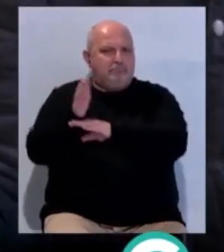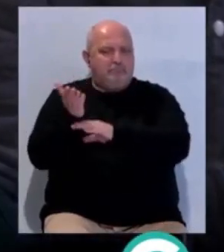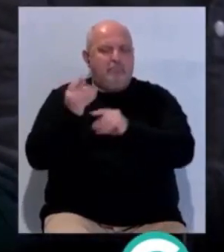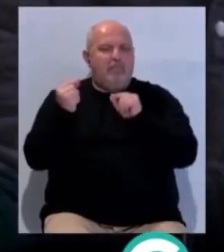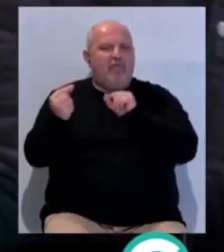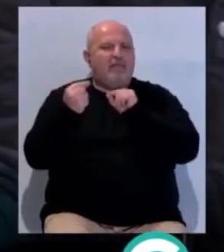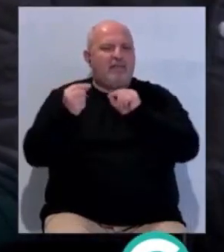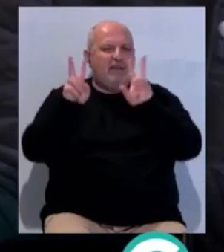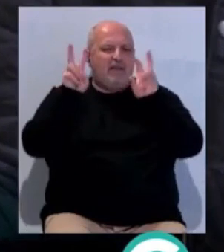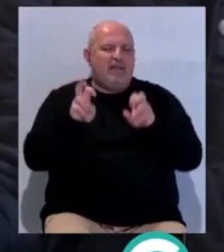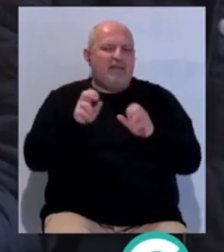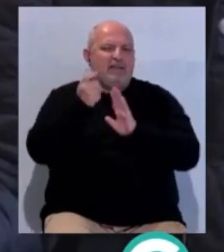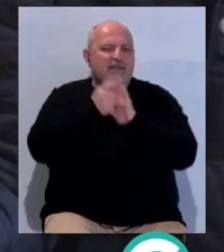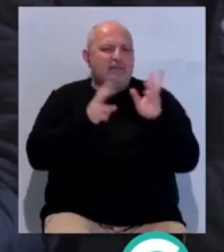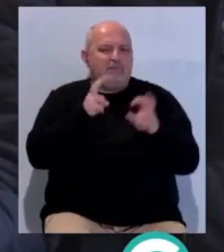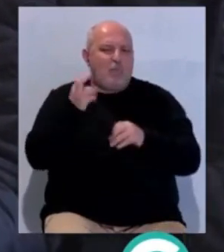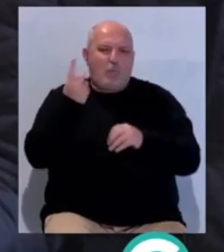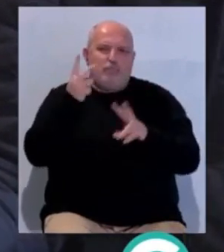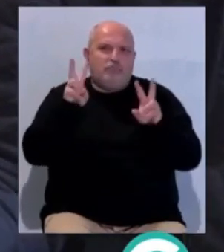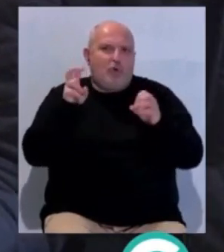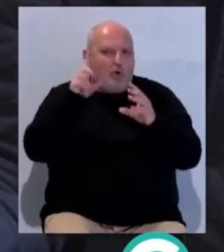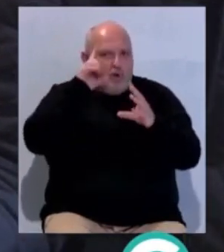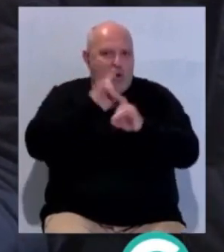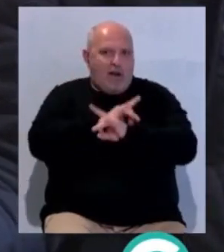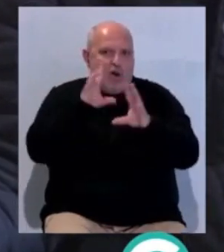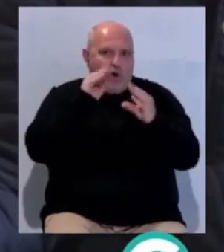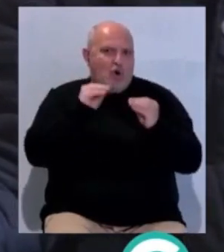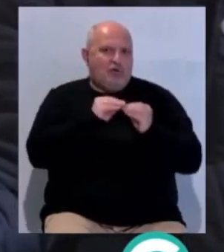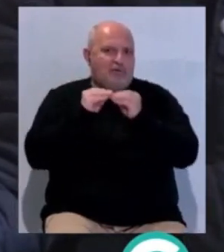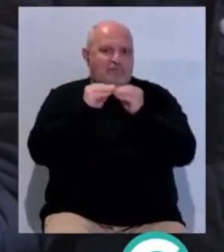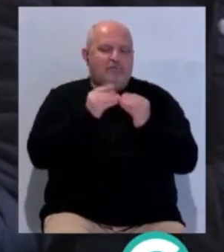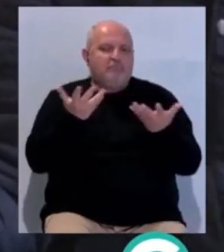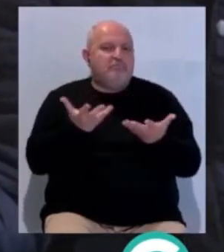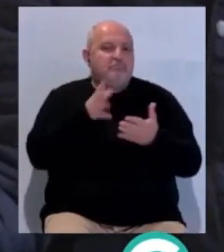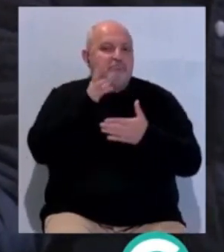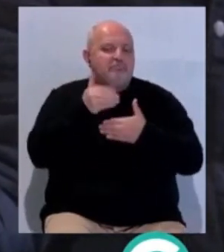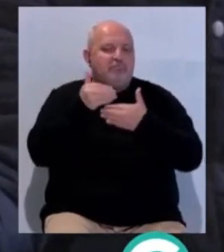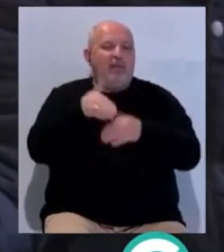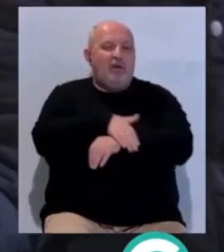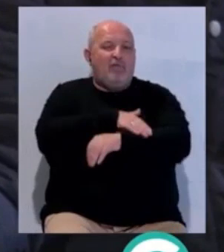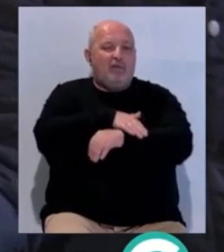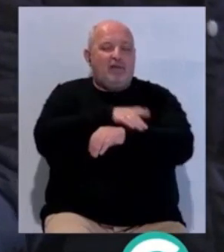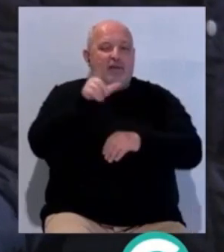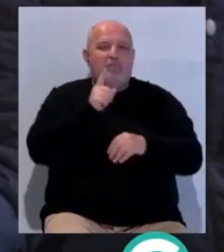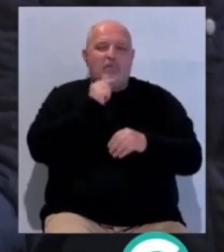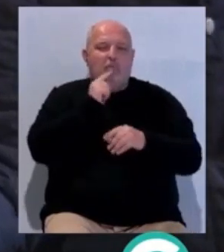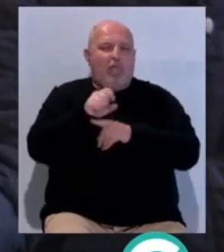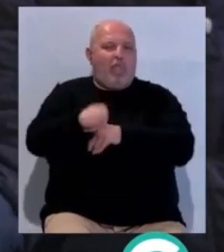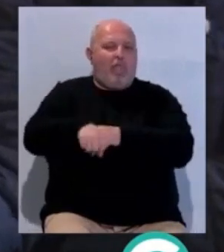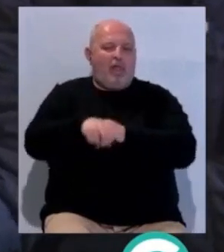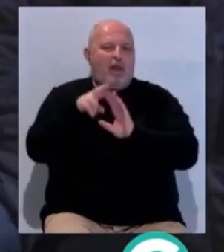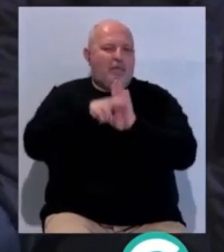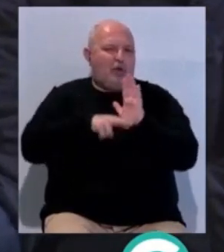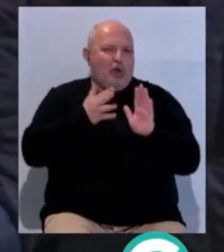debata al menos el tema de la tasa turística, que creemos que es un consenso aquí. ¿Qué es lo que está pasando? Que el Gobierno de Moreno Bonilla se está saltando el